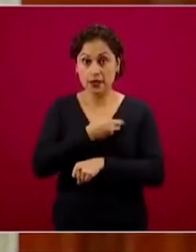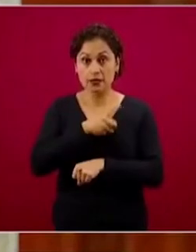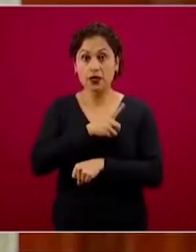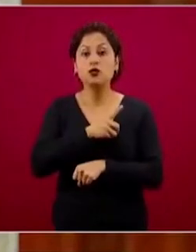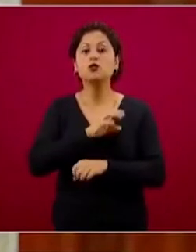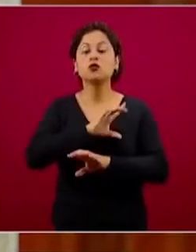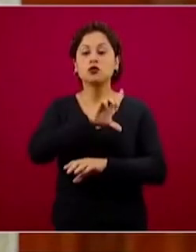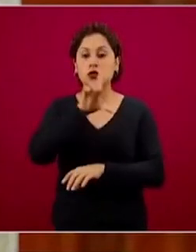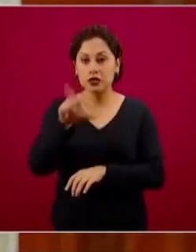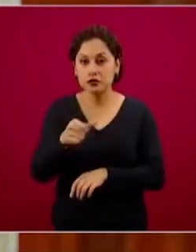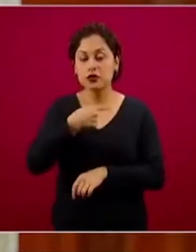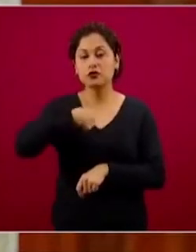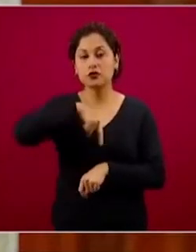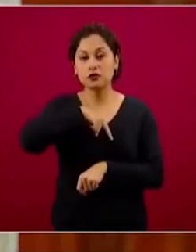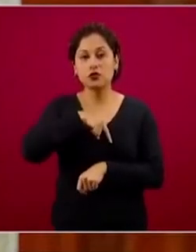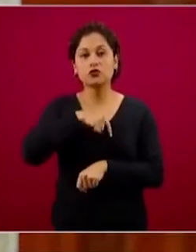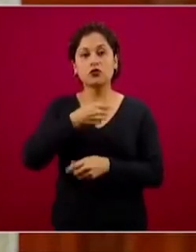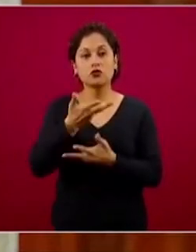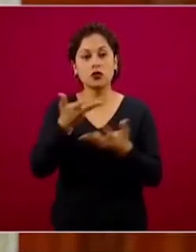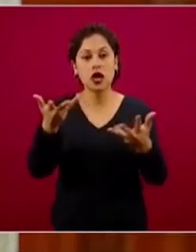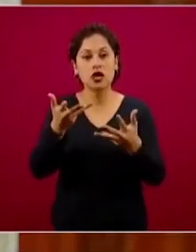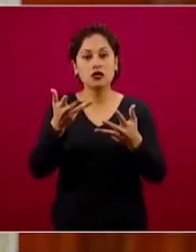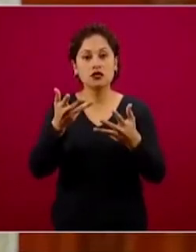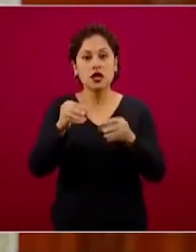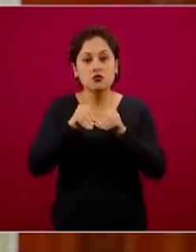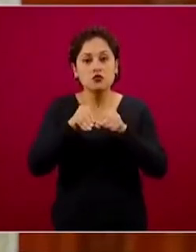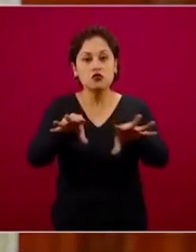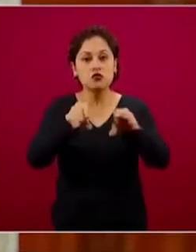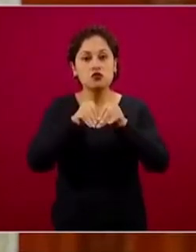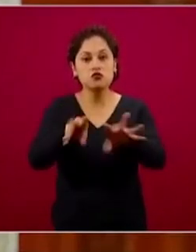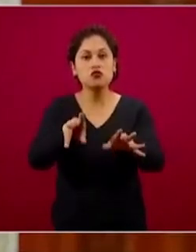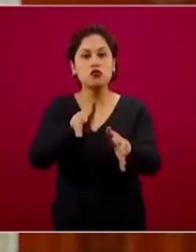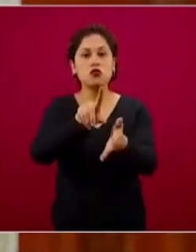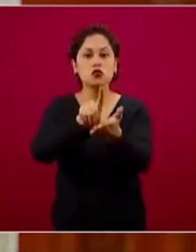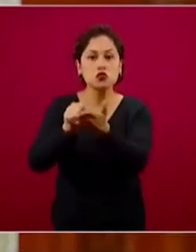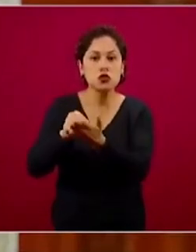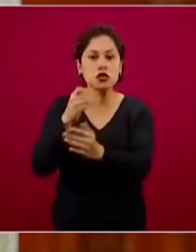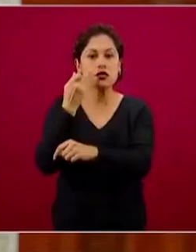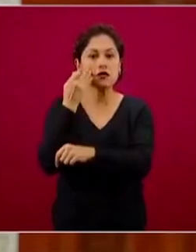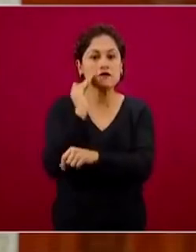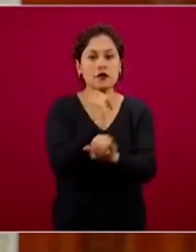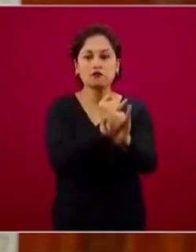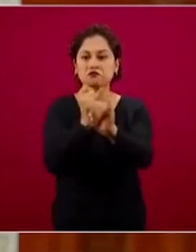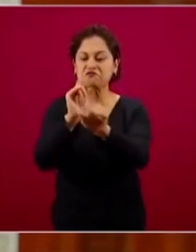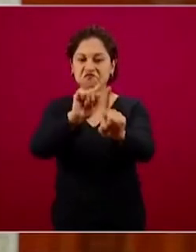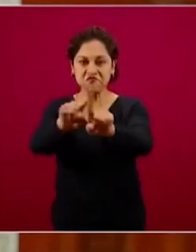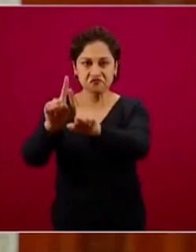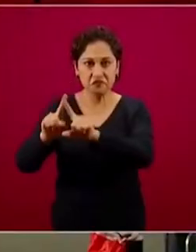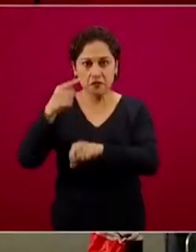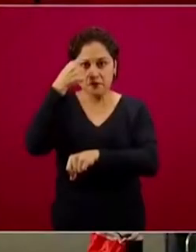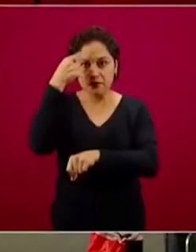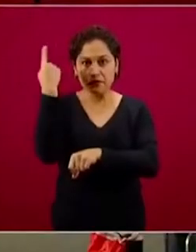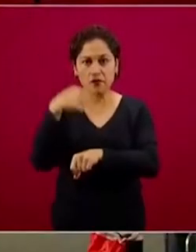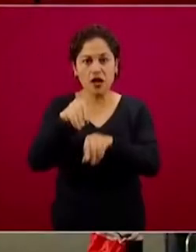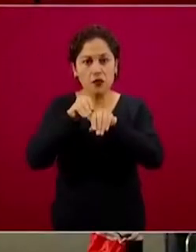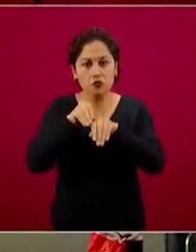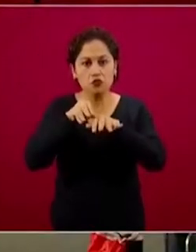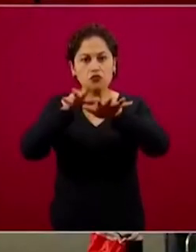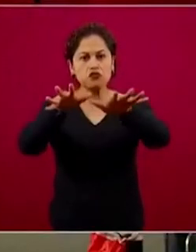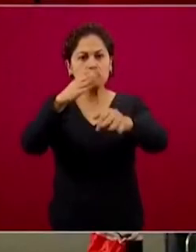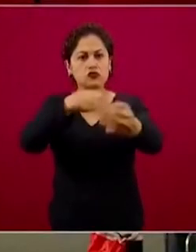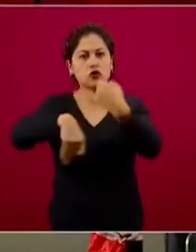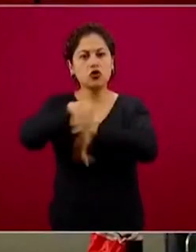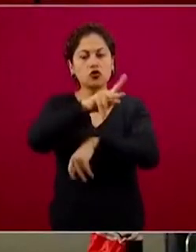específica a través de redes sociales para llegar a la mayor cantidad de personas y poder